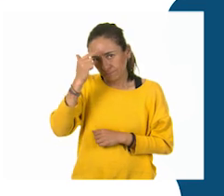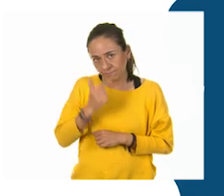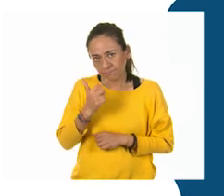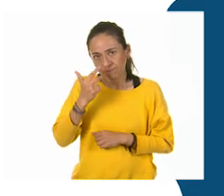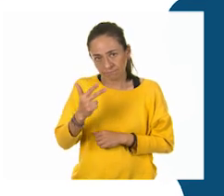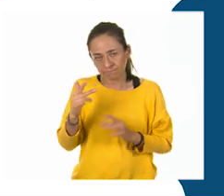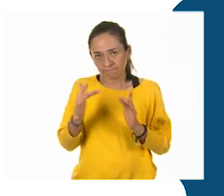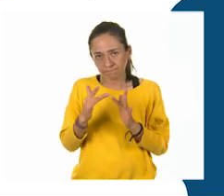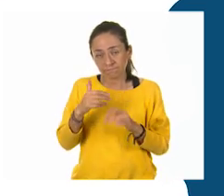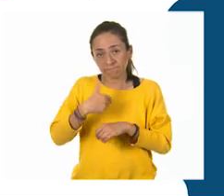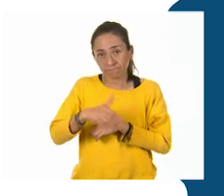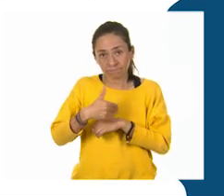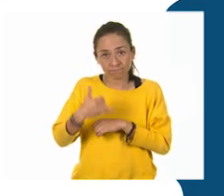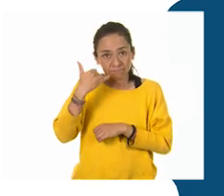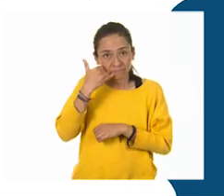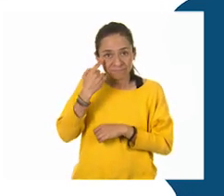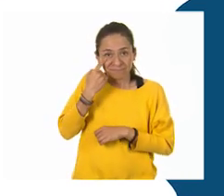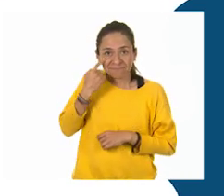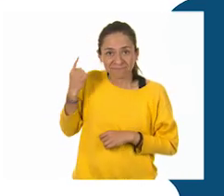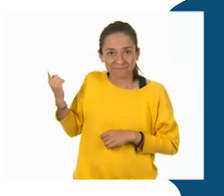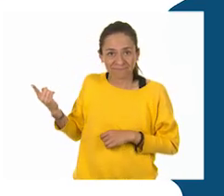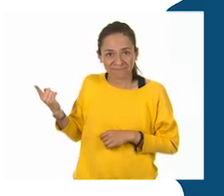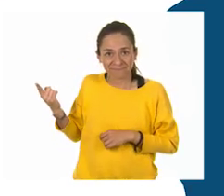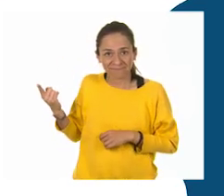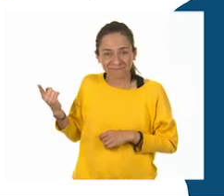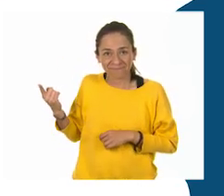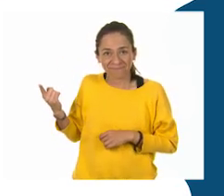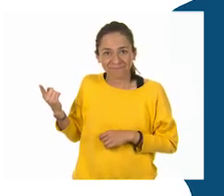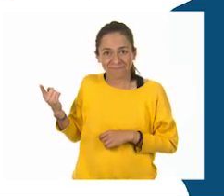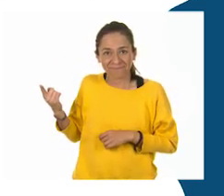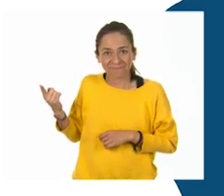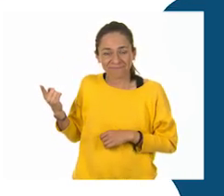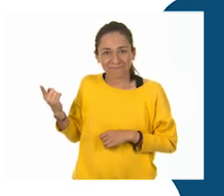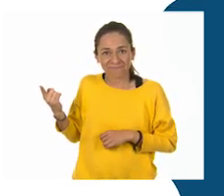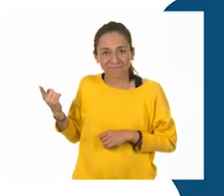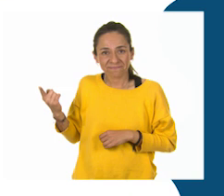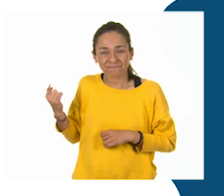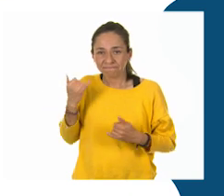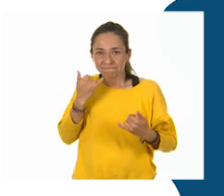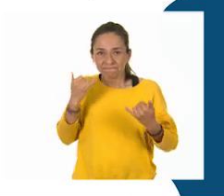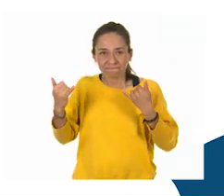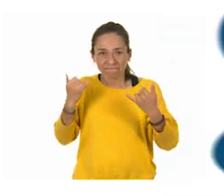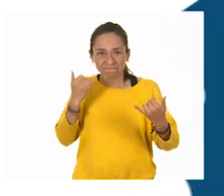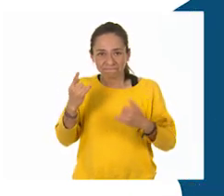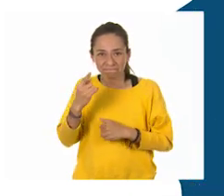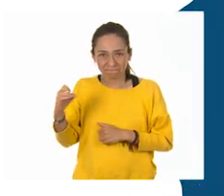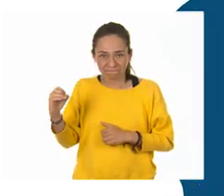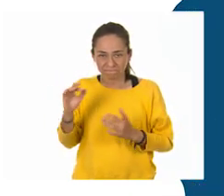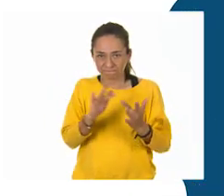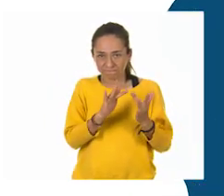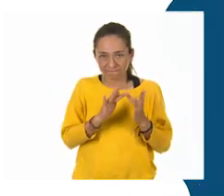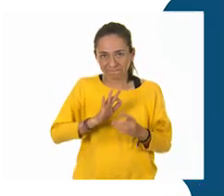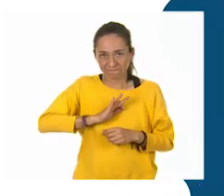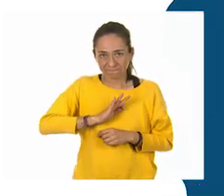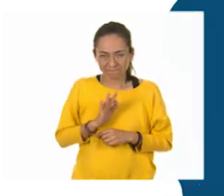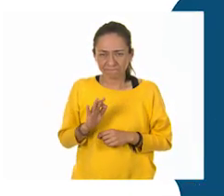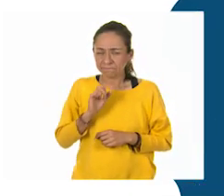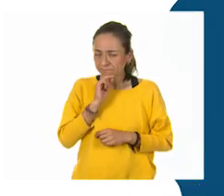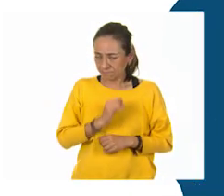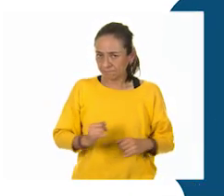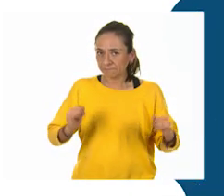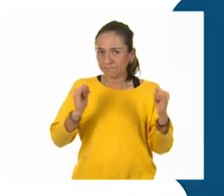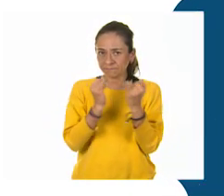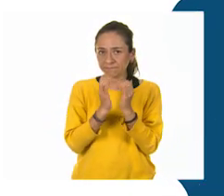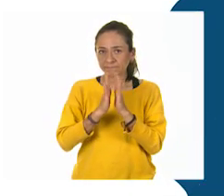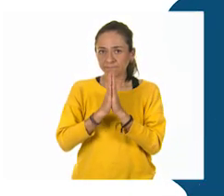teléfono 5541-720413 con 100 líneas. También puedes